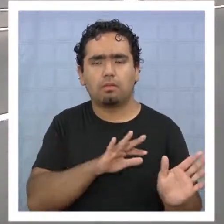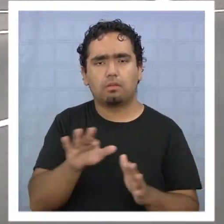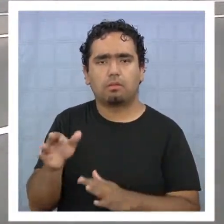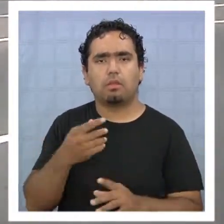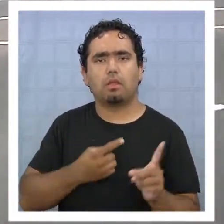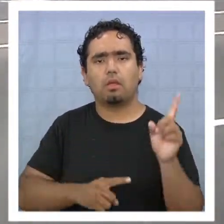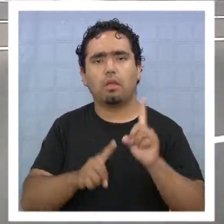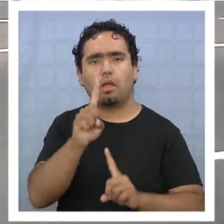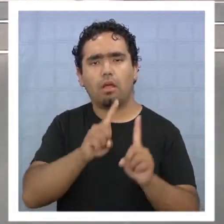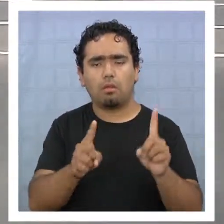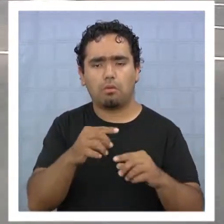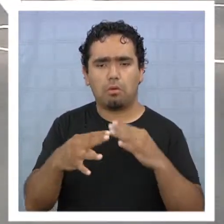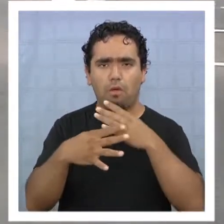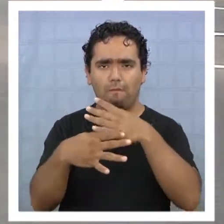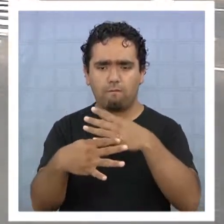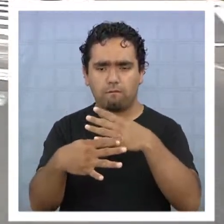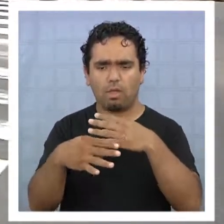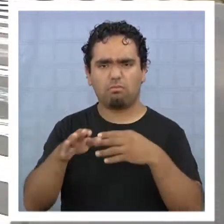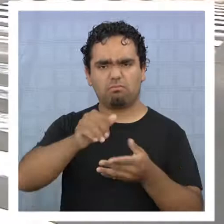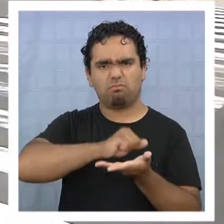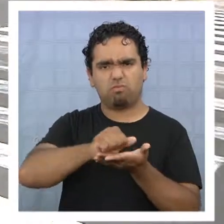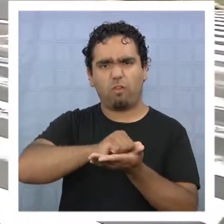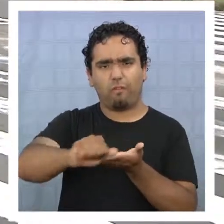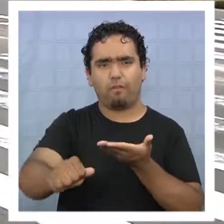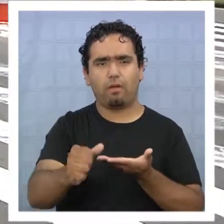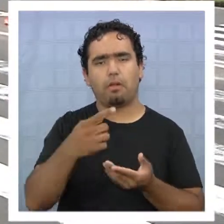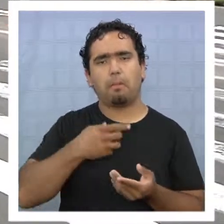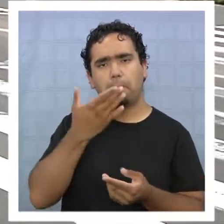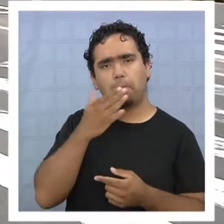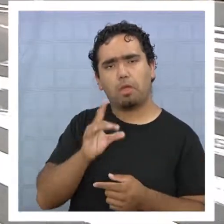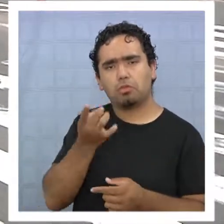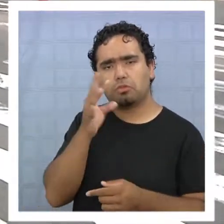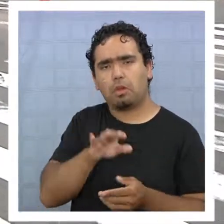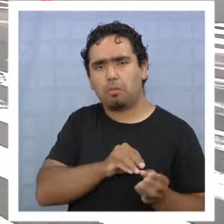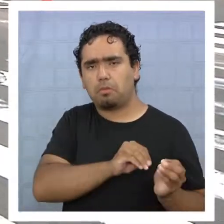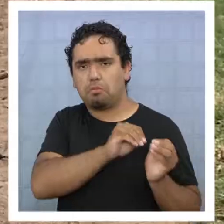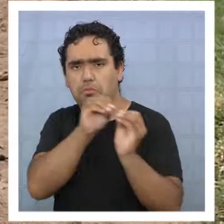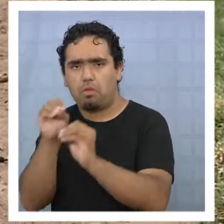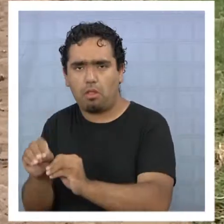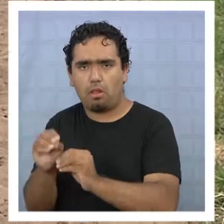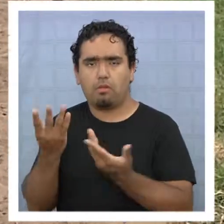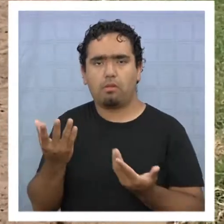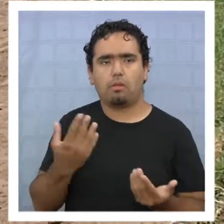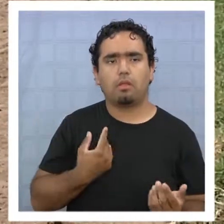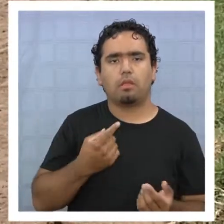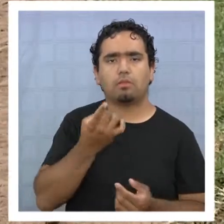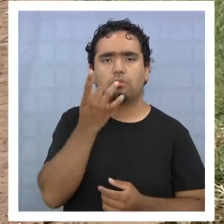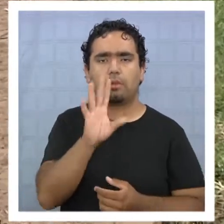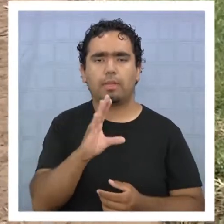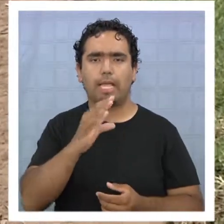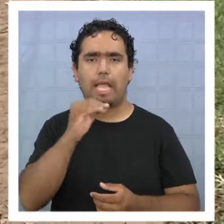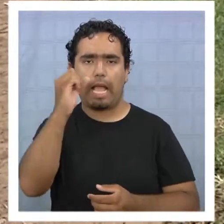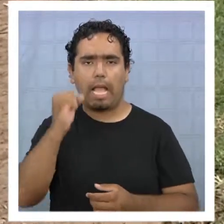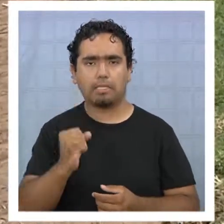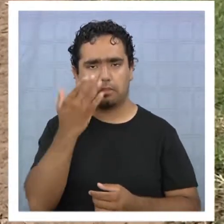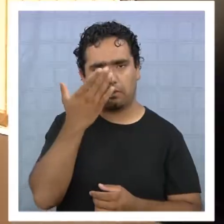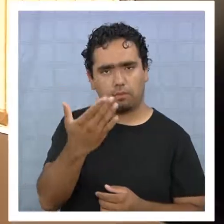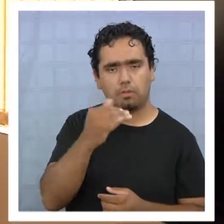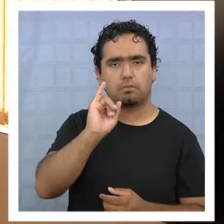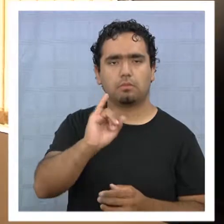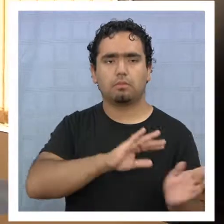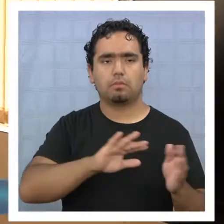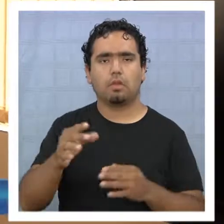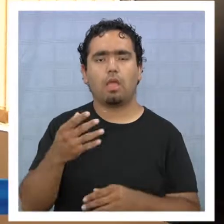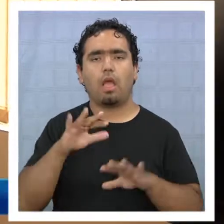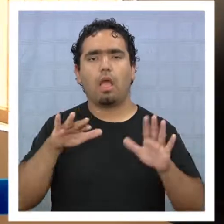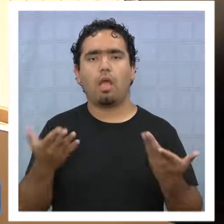Se redefinió algunos pasos de cebra y el que quedó delimitado en el casino va a ser el único que va a haber en ese punto. Lo que se van